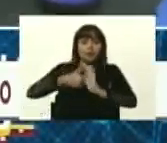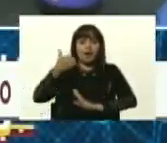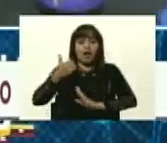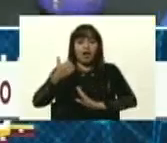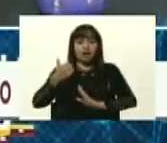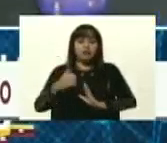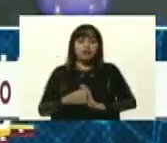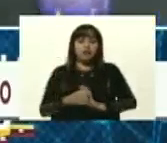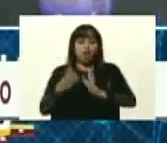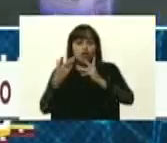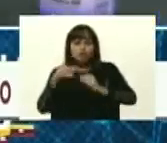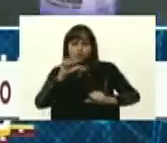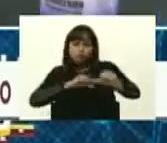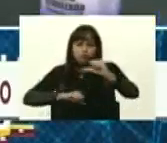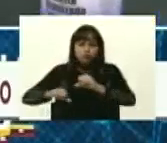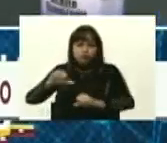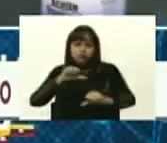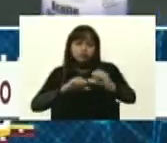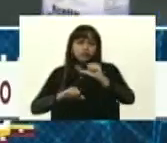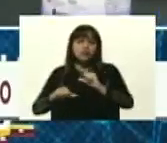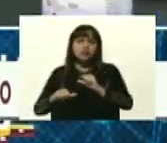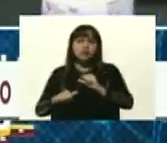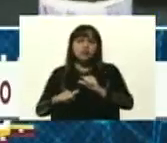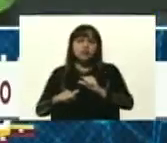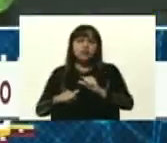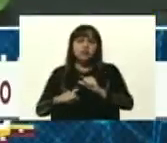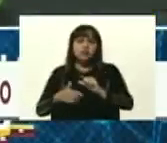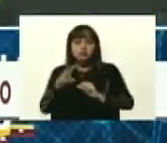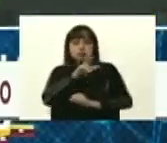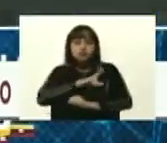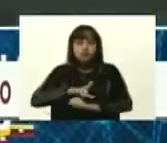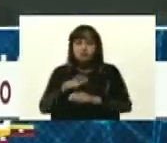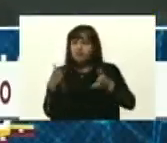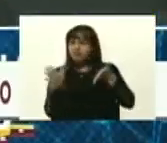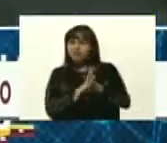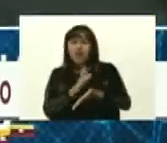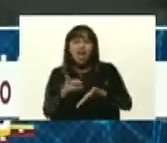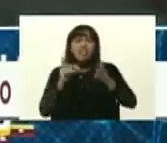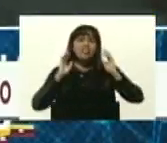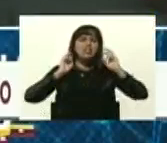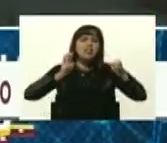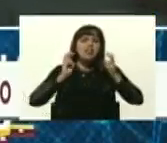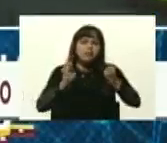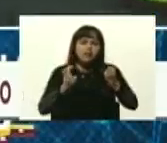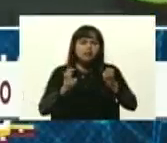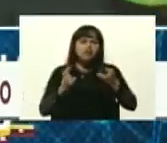que se usa para temas de